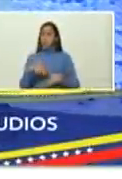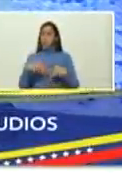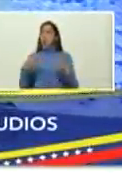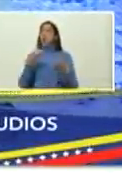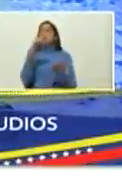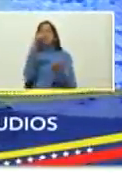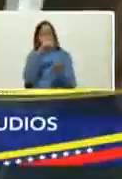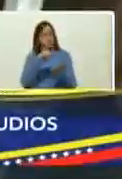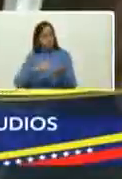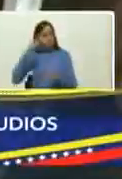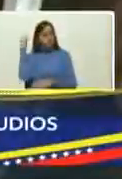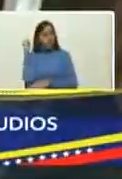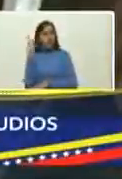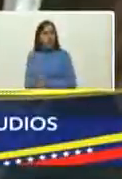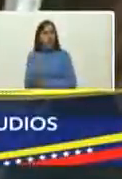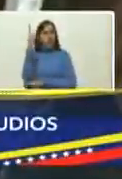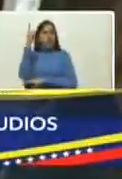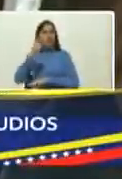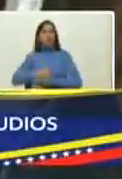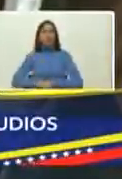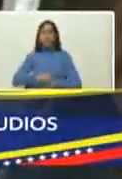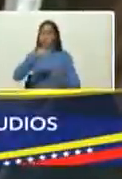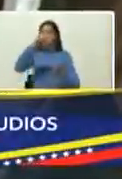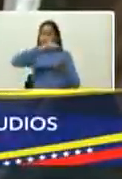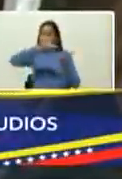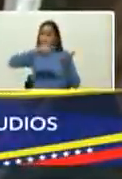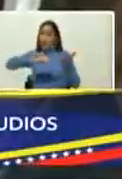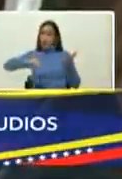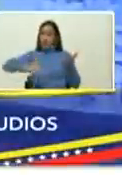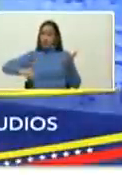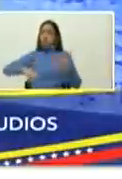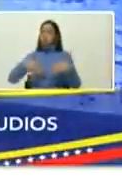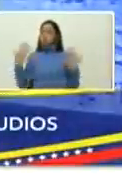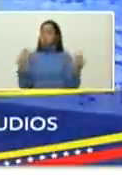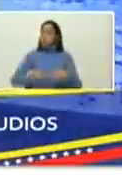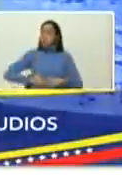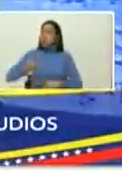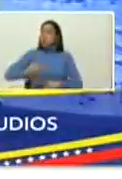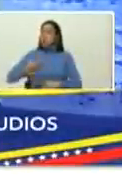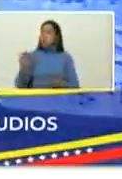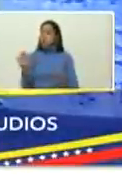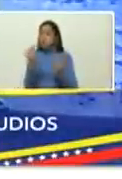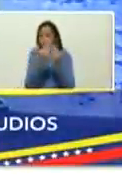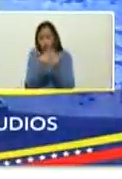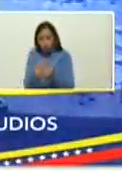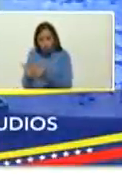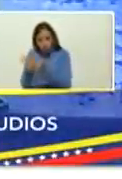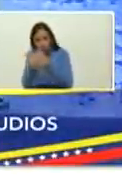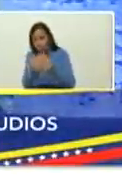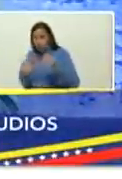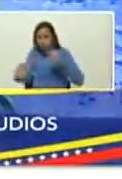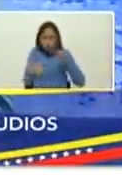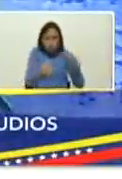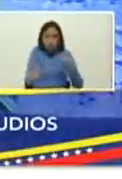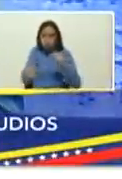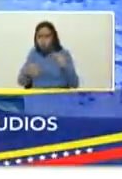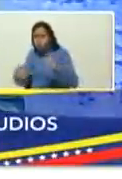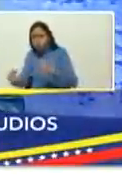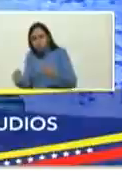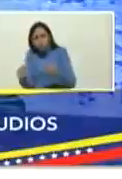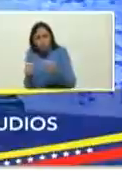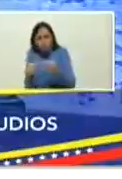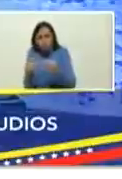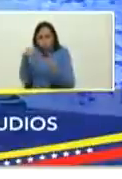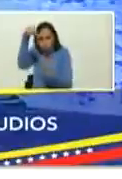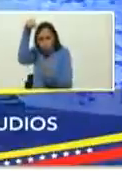leer hay que leer verdad hay que estudiar hay que debatir hay que conocer